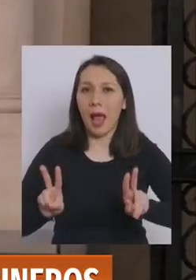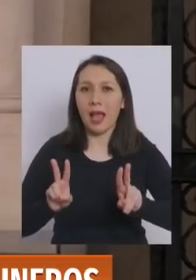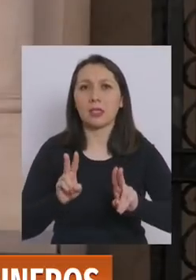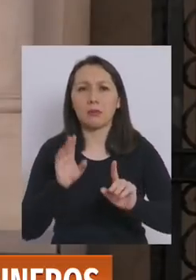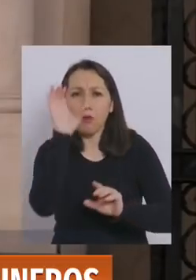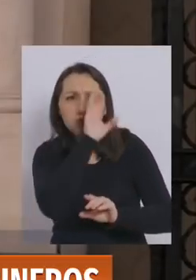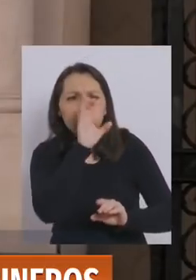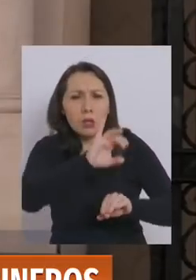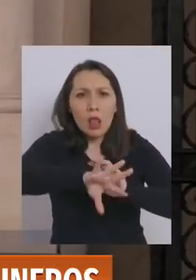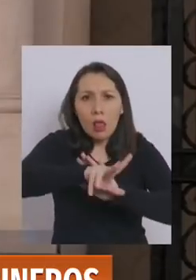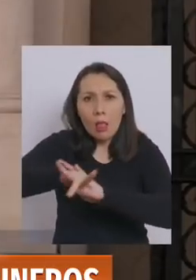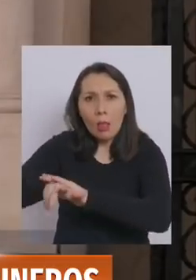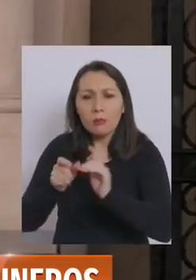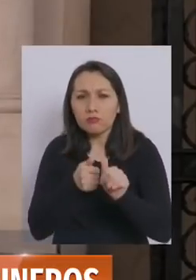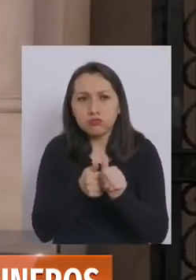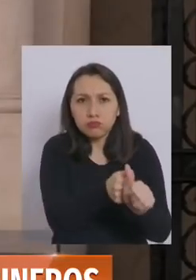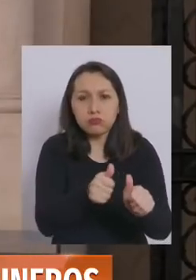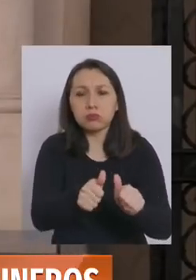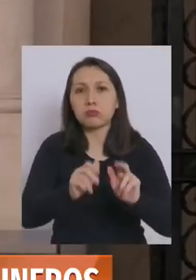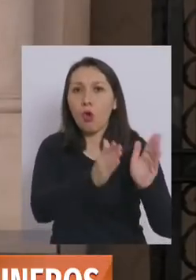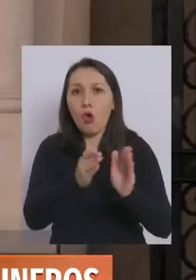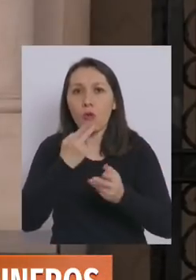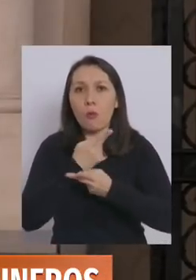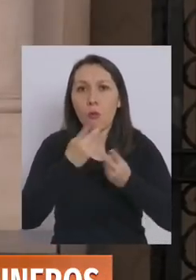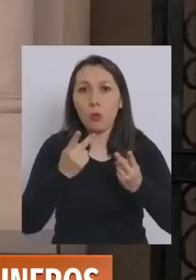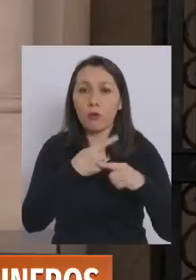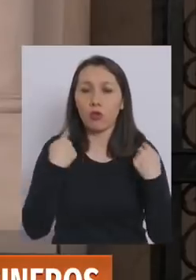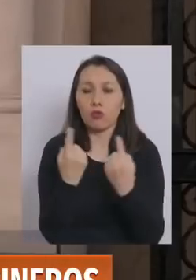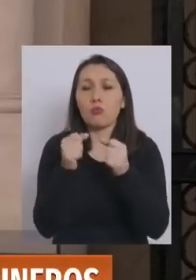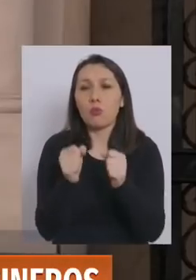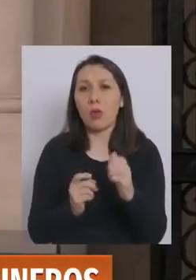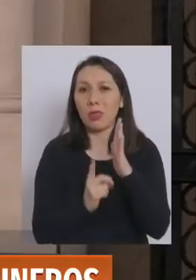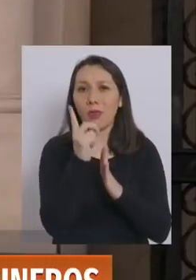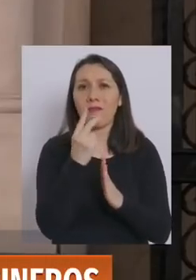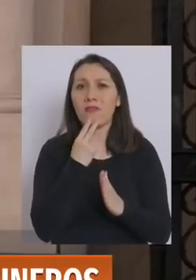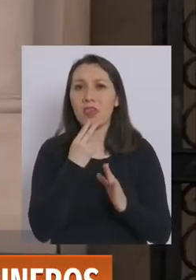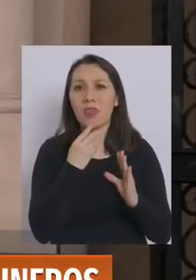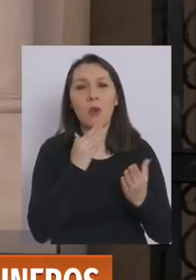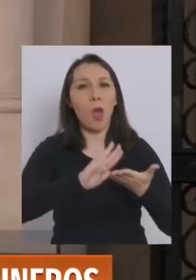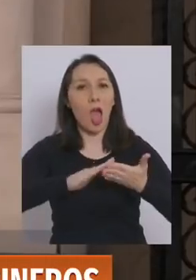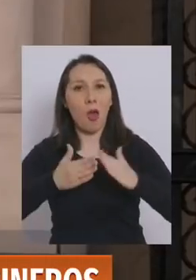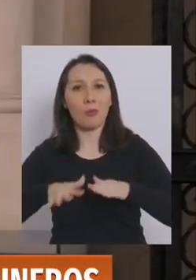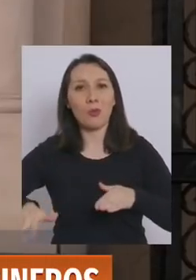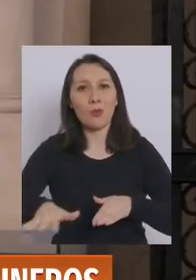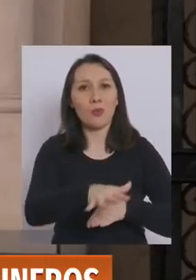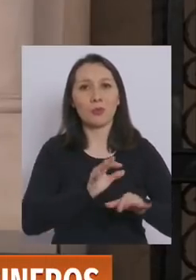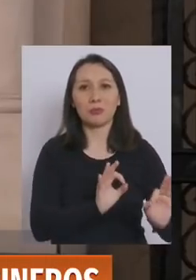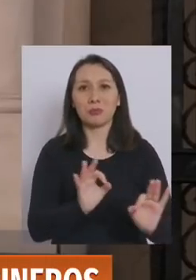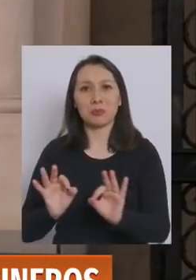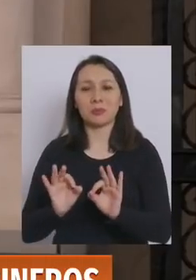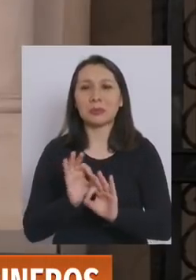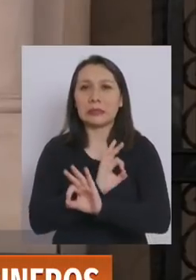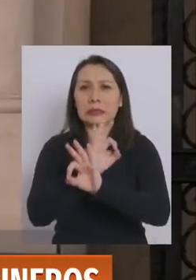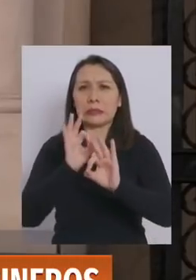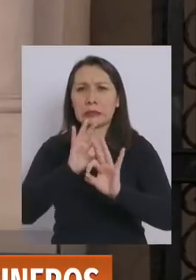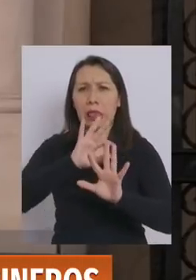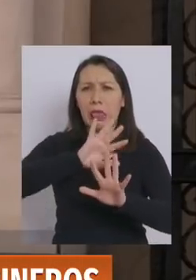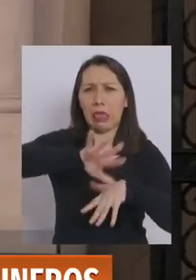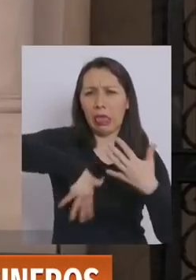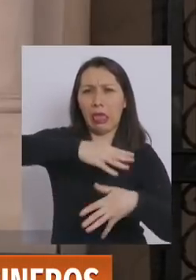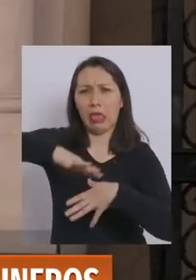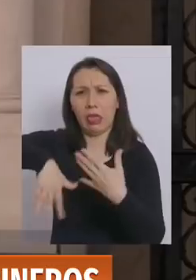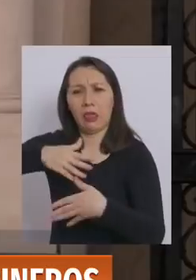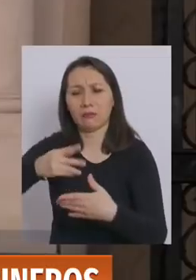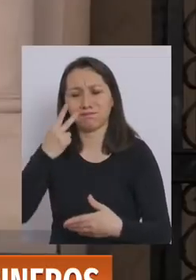para perseguir la delincuencia, para el orden público, para que podamos desarrollar nuestra vida en comunidad, para que no haya esa violencia que